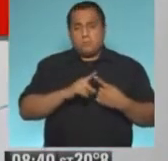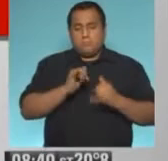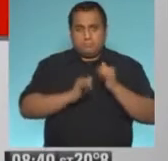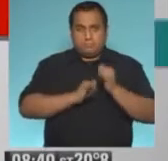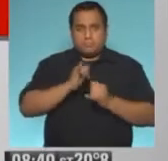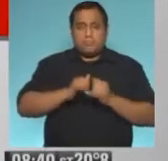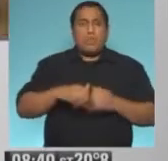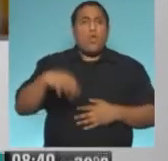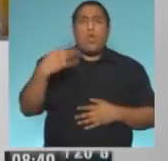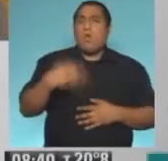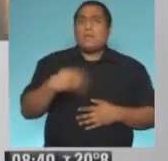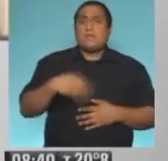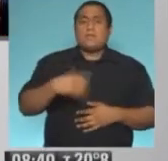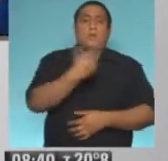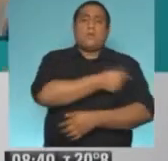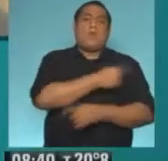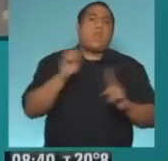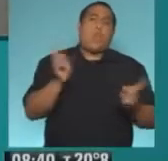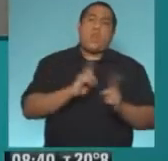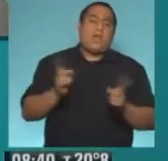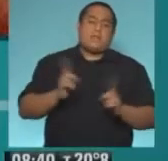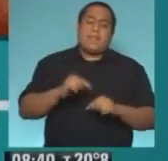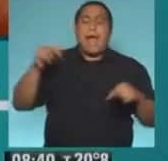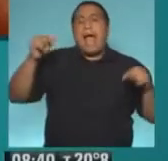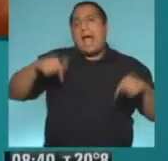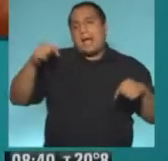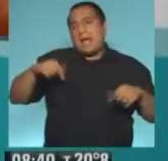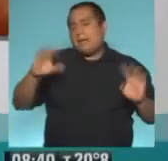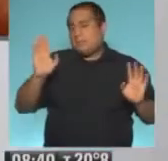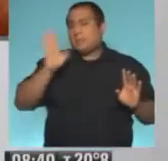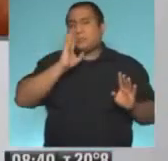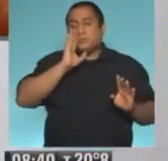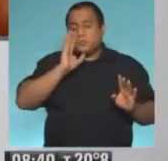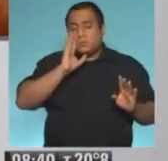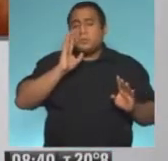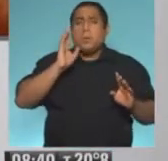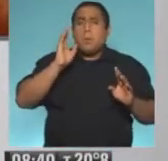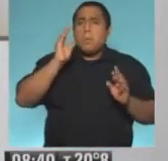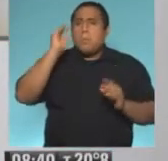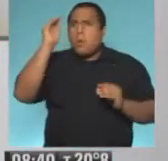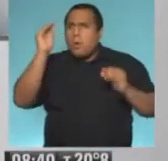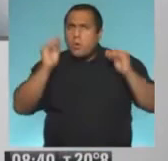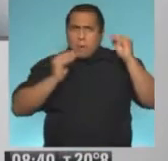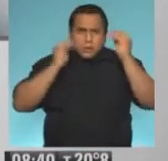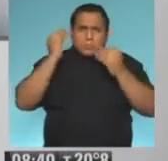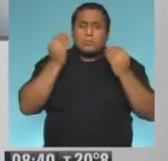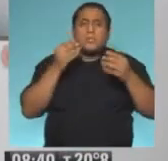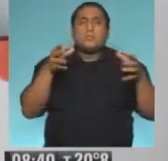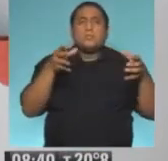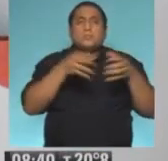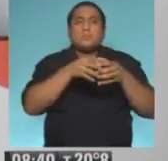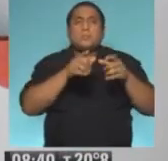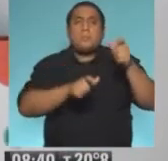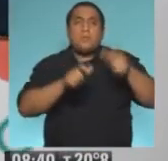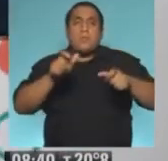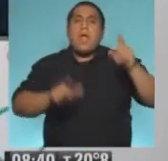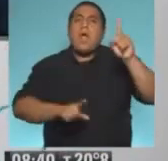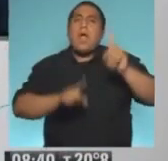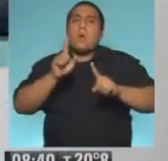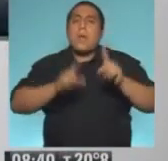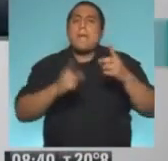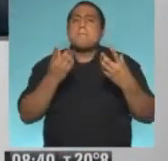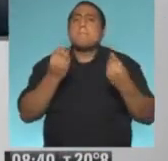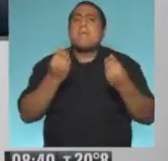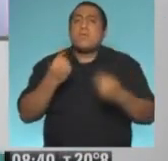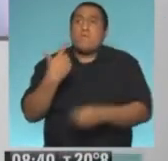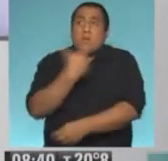obligatorio y no sería obligatorio en este país. Preocupa que hay un segmento de la población estadounidense que teme